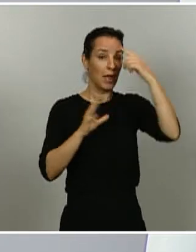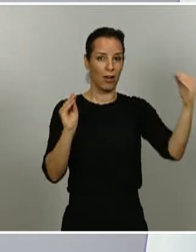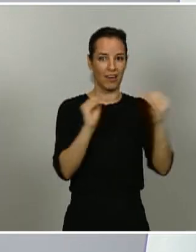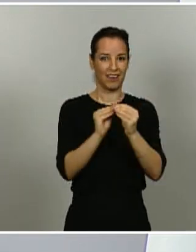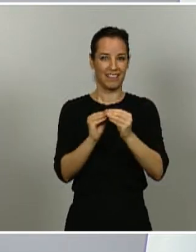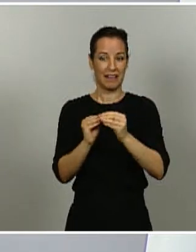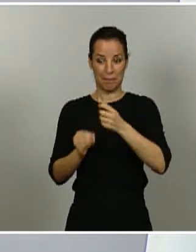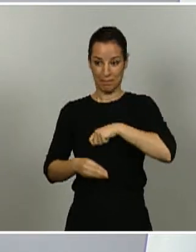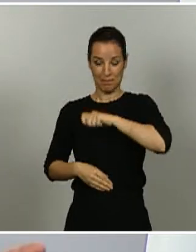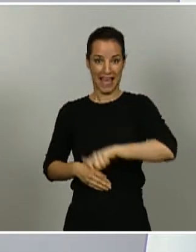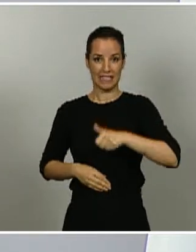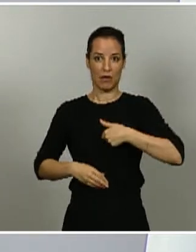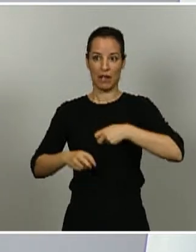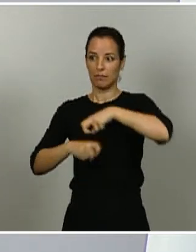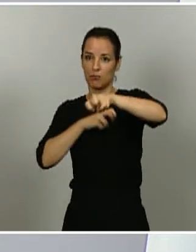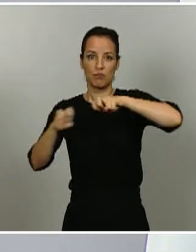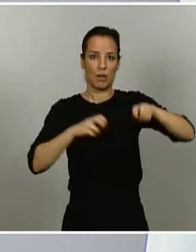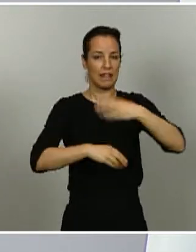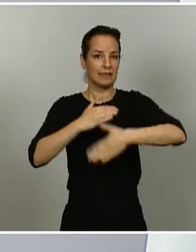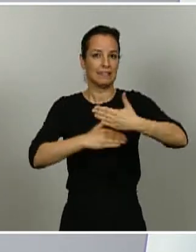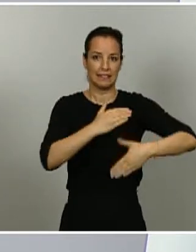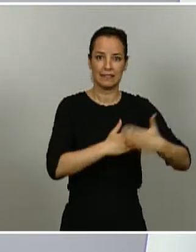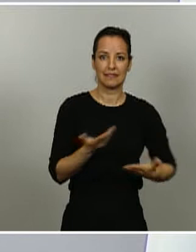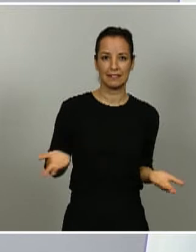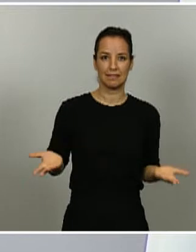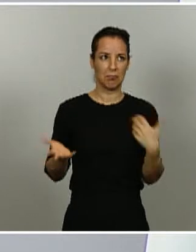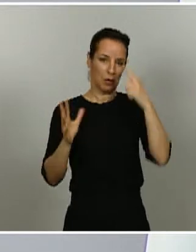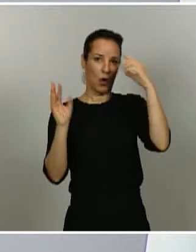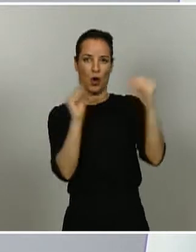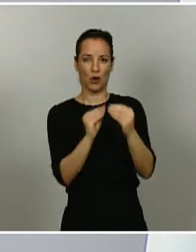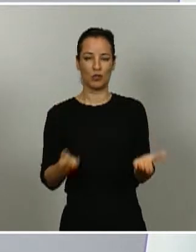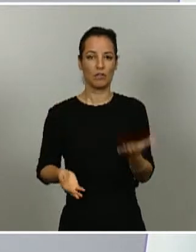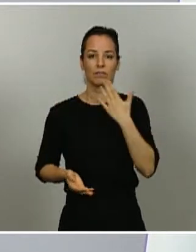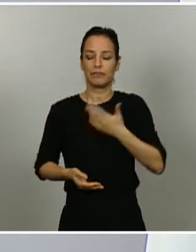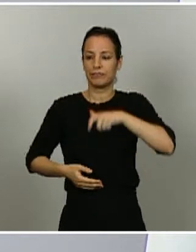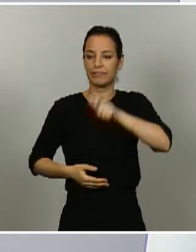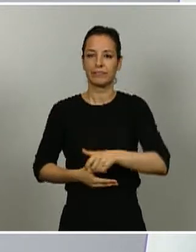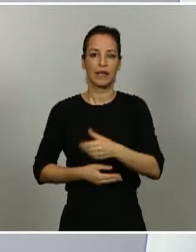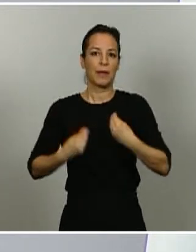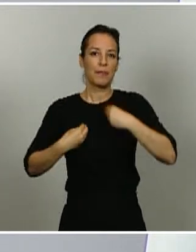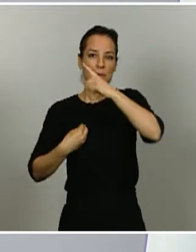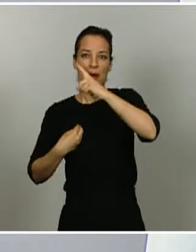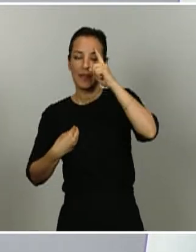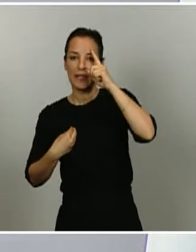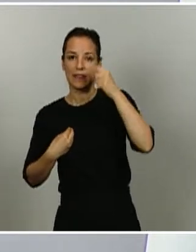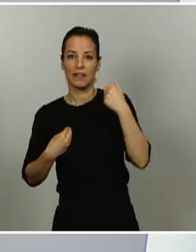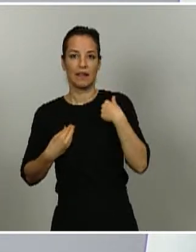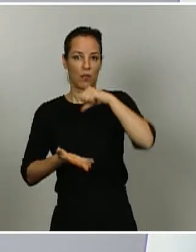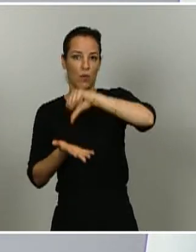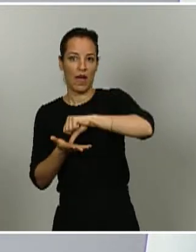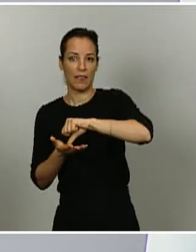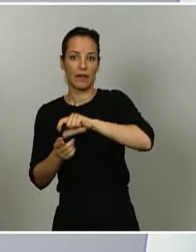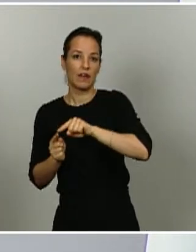país, por ejemplo, limitando la movilidad de un ciudadano de la provincia de Madrid para ir a su segunda residencia en